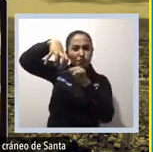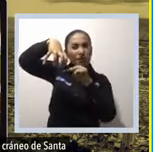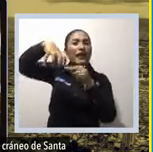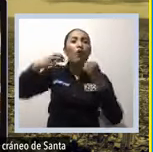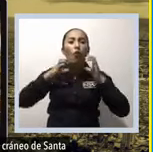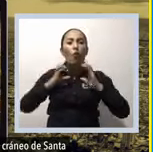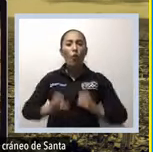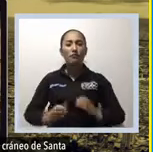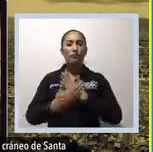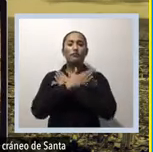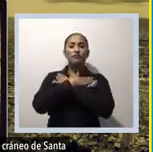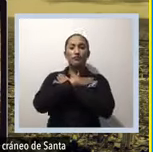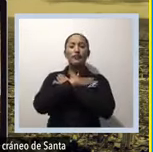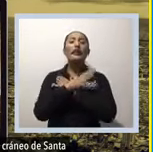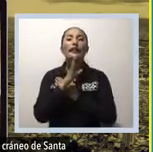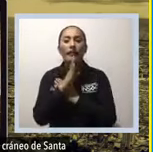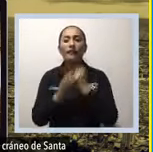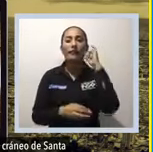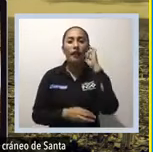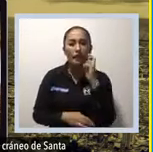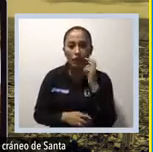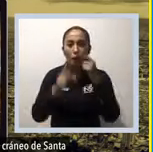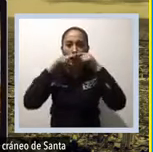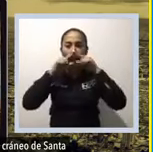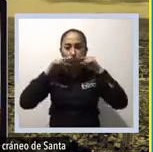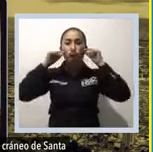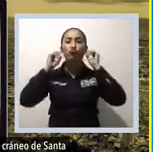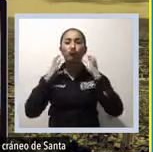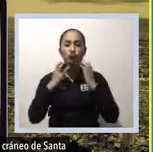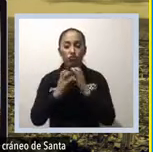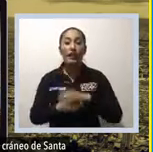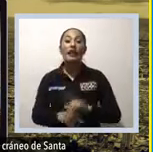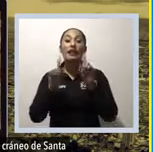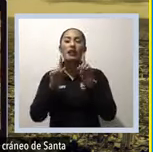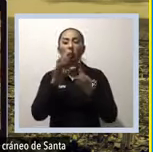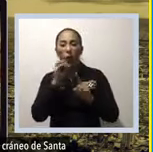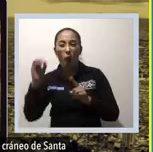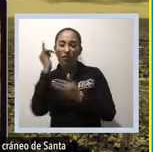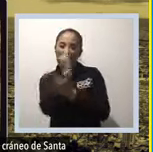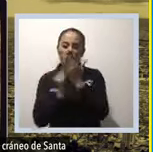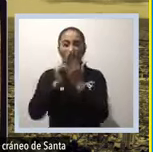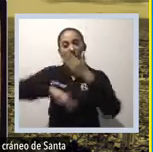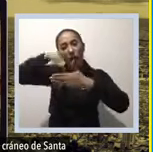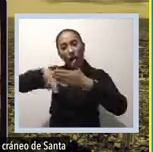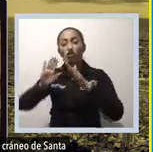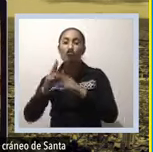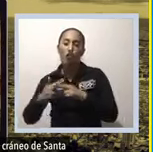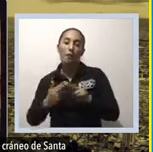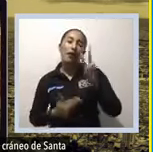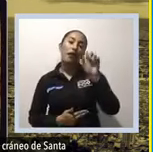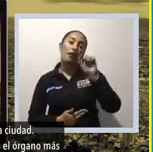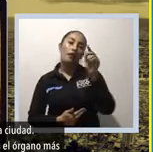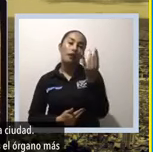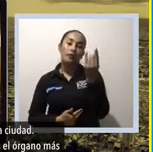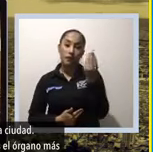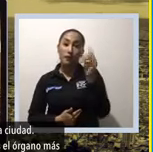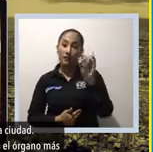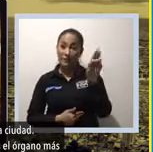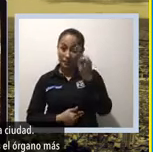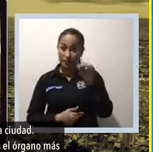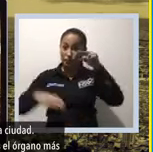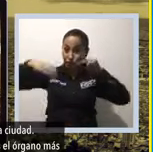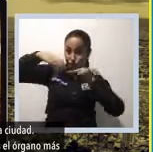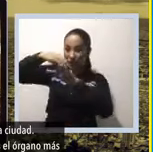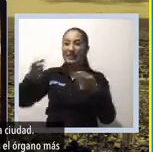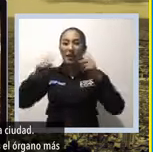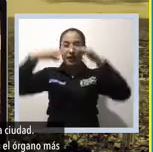Gregorio Vázquez de Arce, y reposa el cráneo de Santa Isabel de Hungría, el cual Monseñor Zapata trae cuando